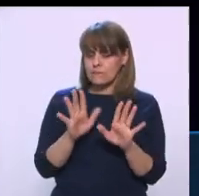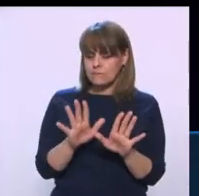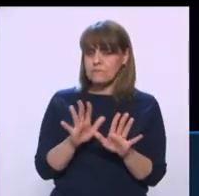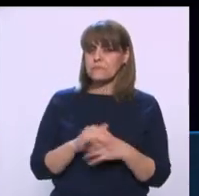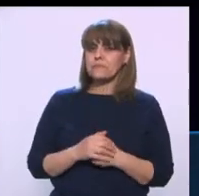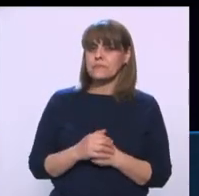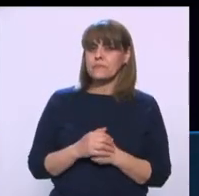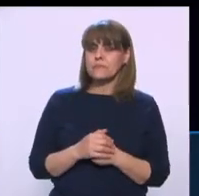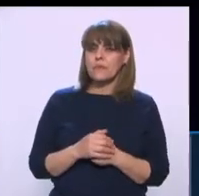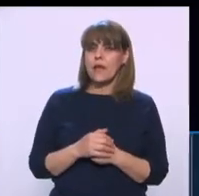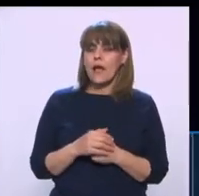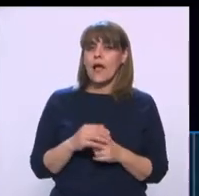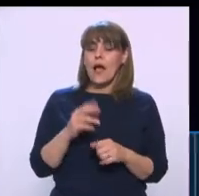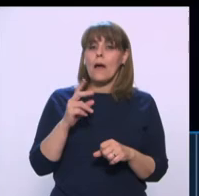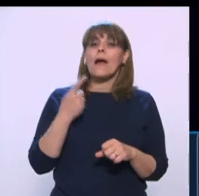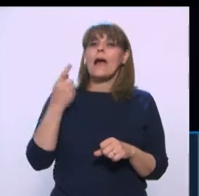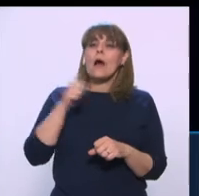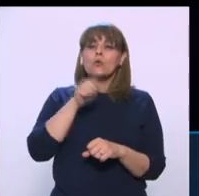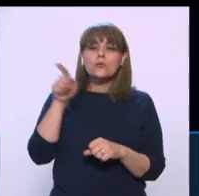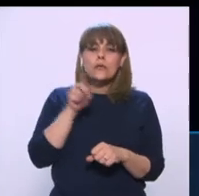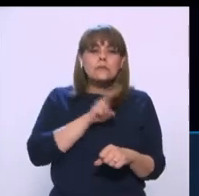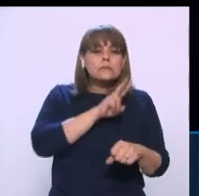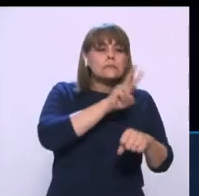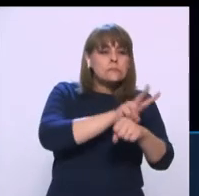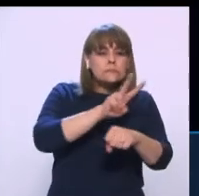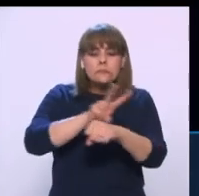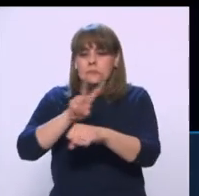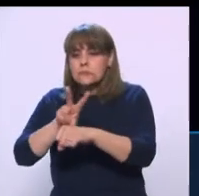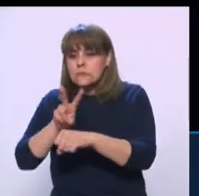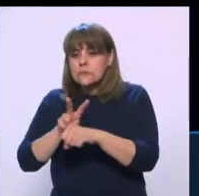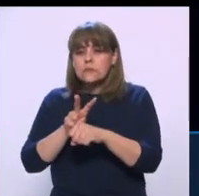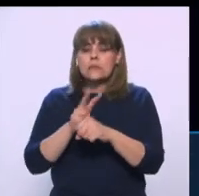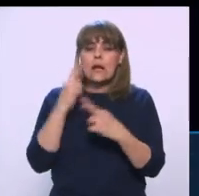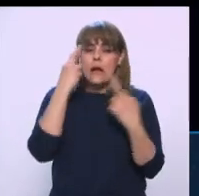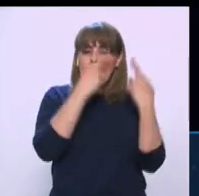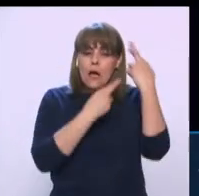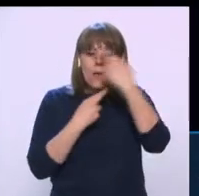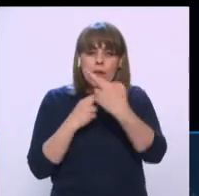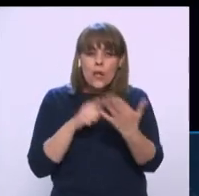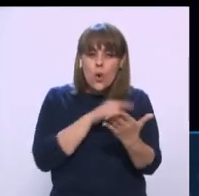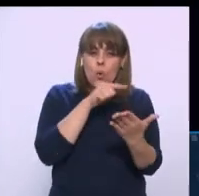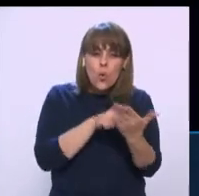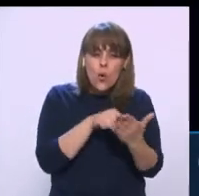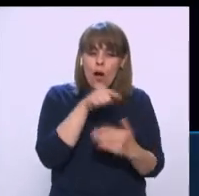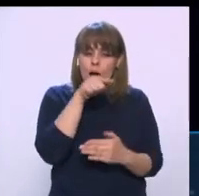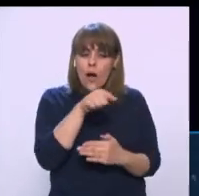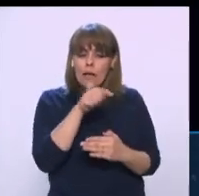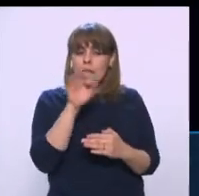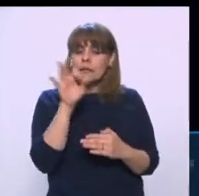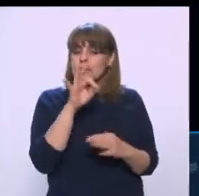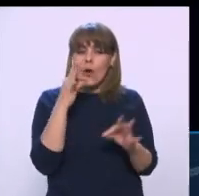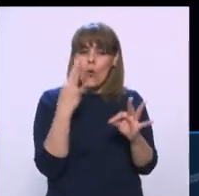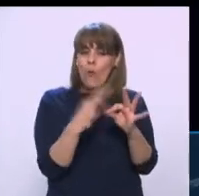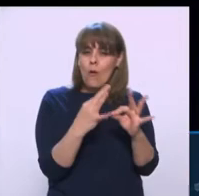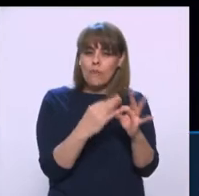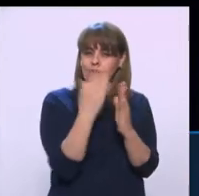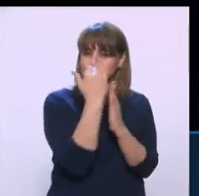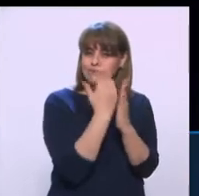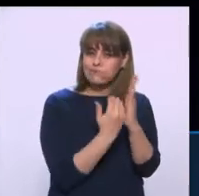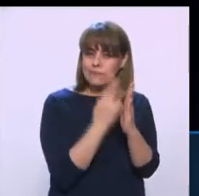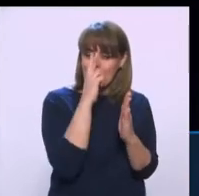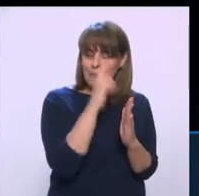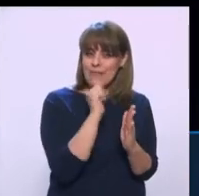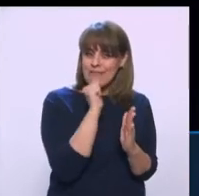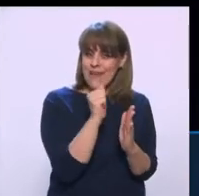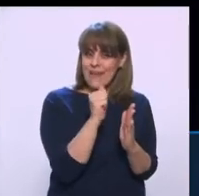a verificar, digamos, estos centros que han venido registrando una falta de cumplimiento en las medidas